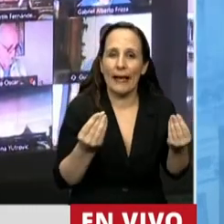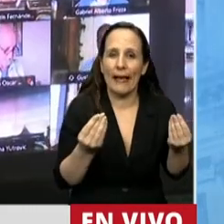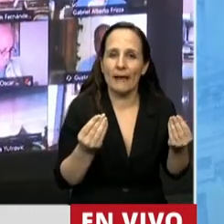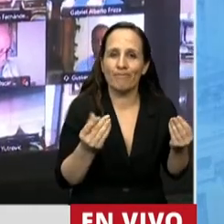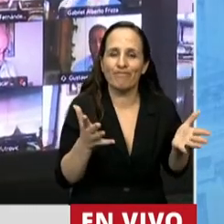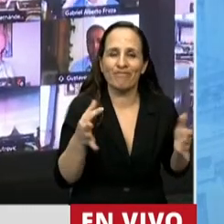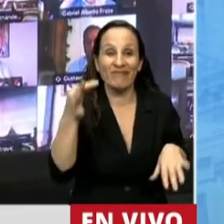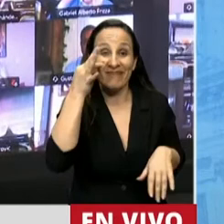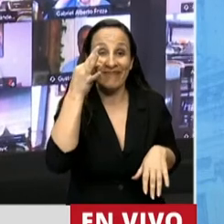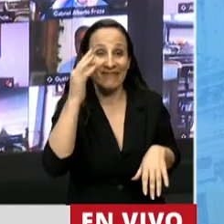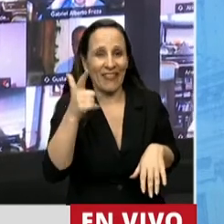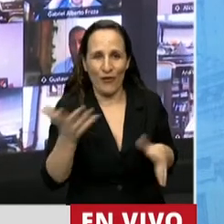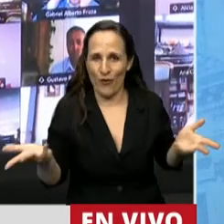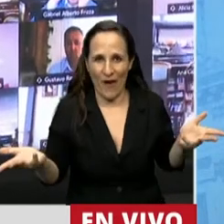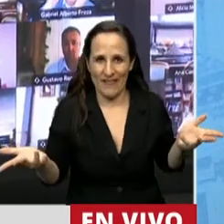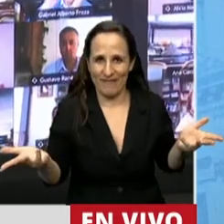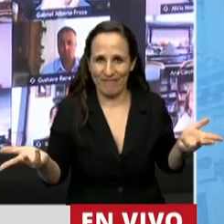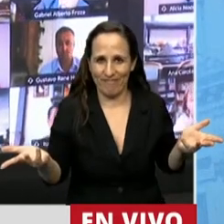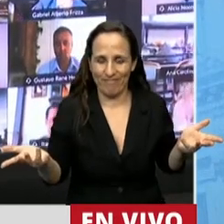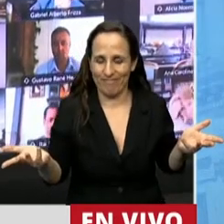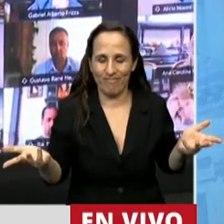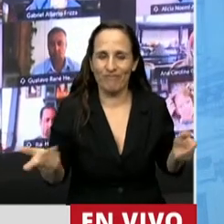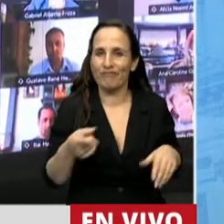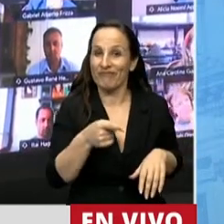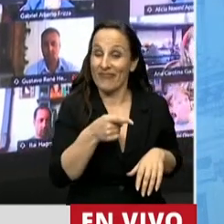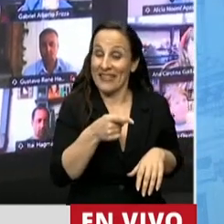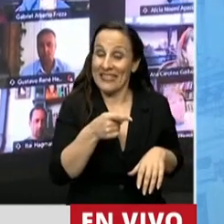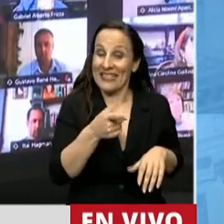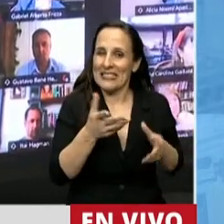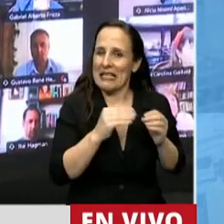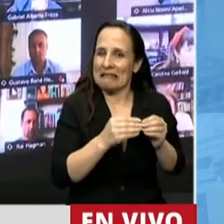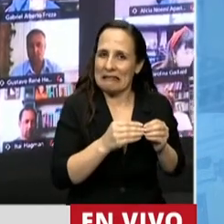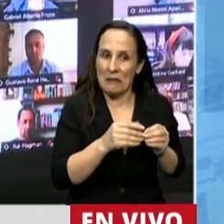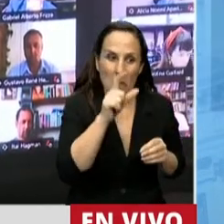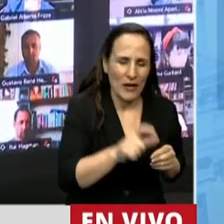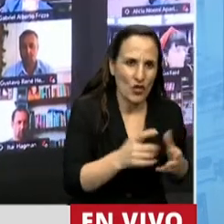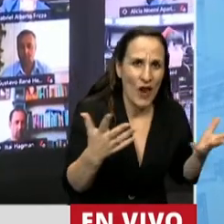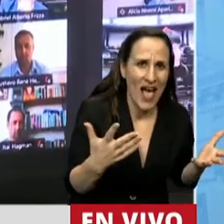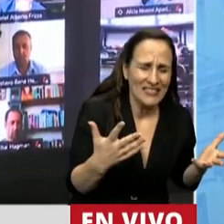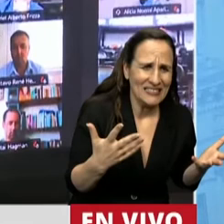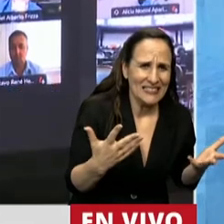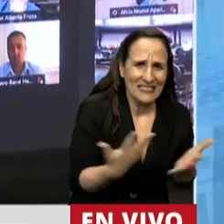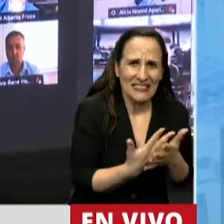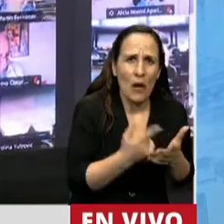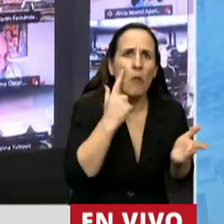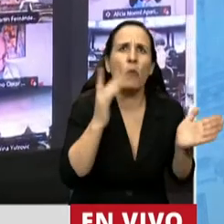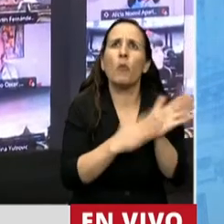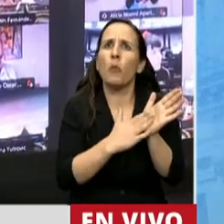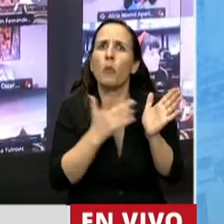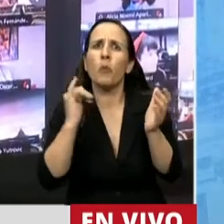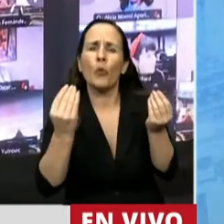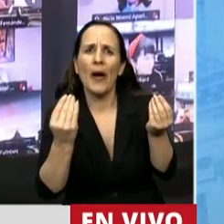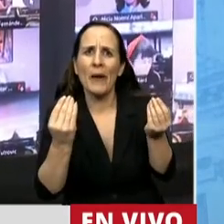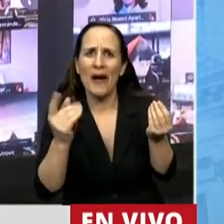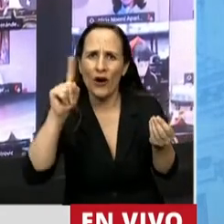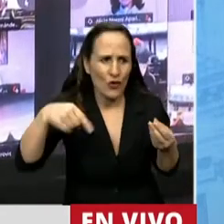sin testigos, con una gran dificultad para las víctimas en materia probatoria. Y aquí